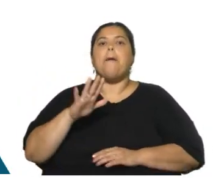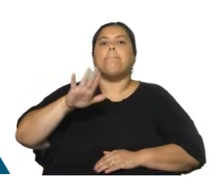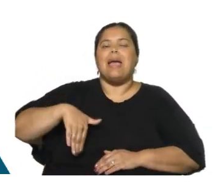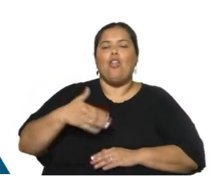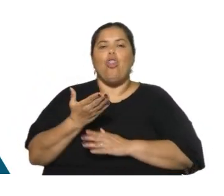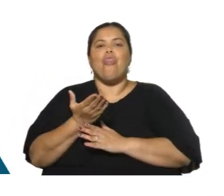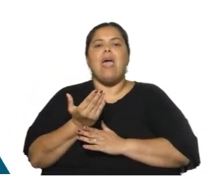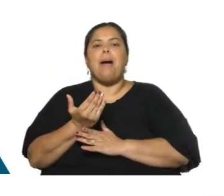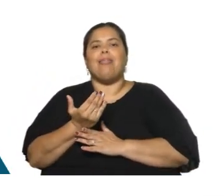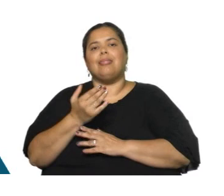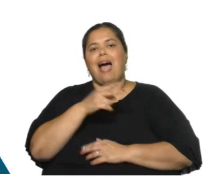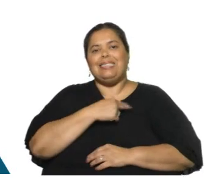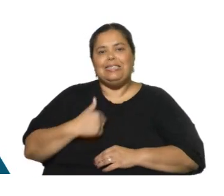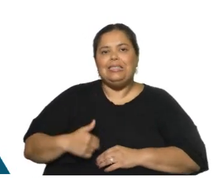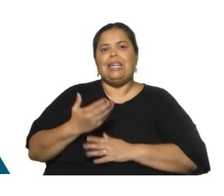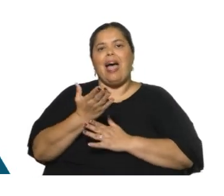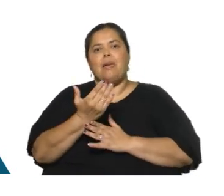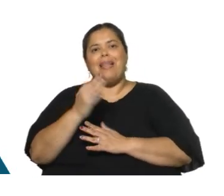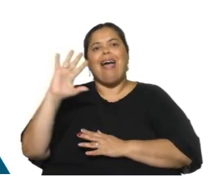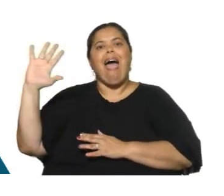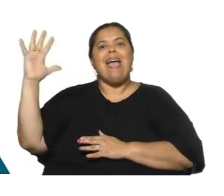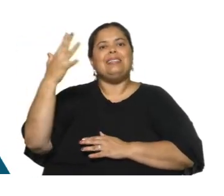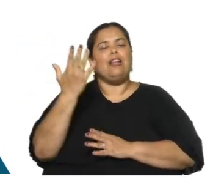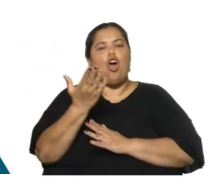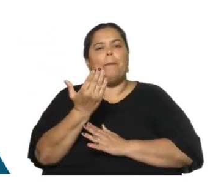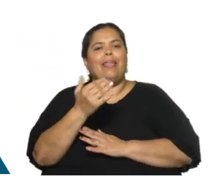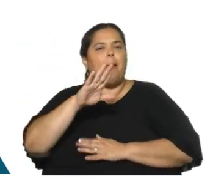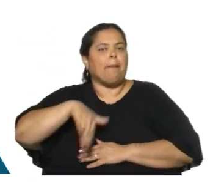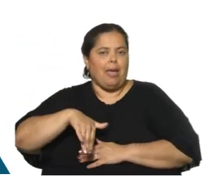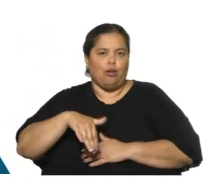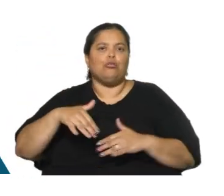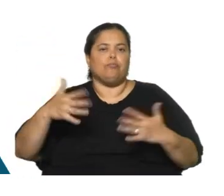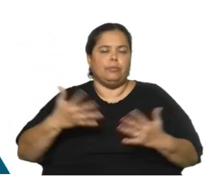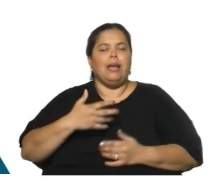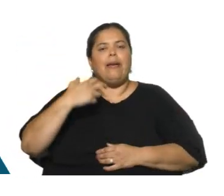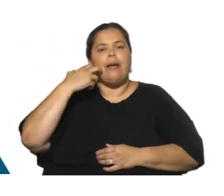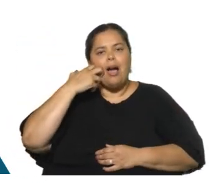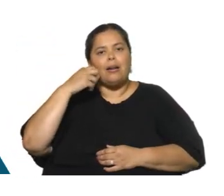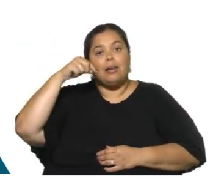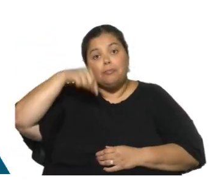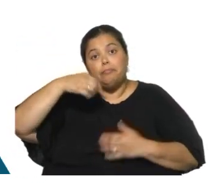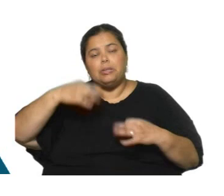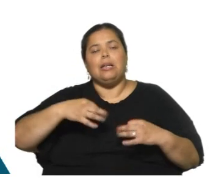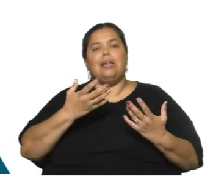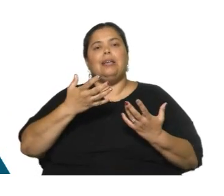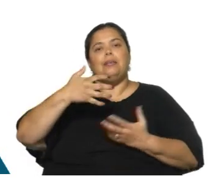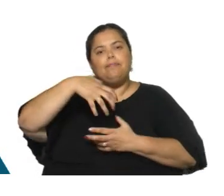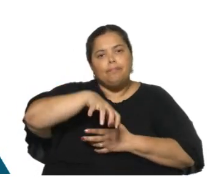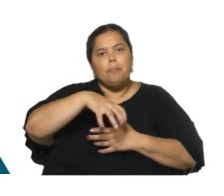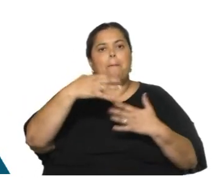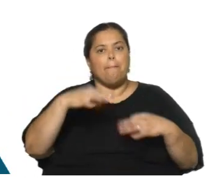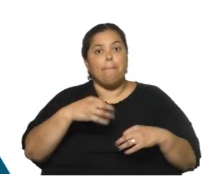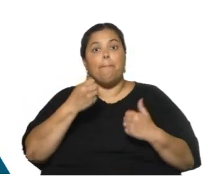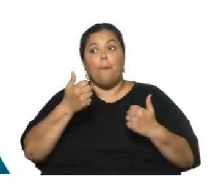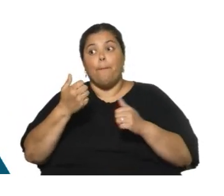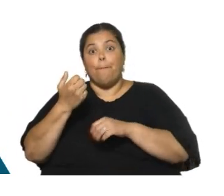exterior, reducción de la faena, el sector cárnico está lejos de presentar su mejor momento, que sí medianamente lo tuvo en la